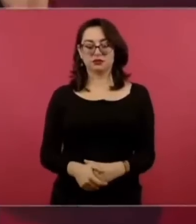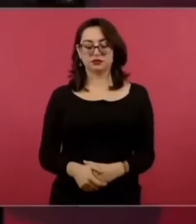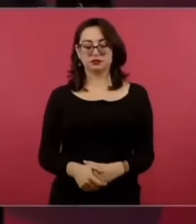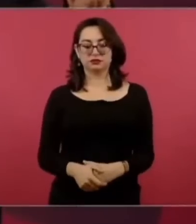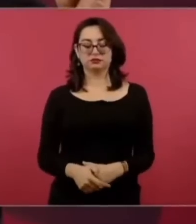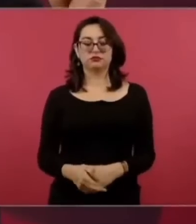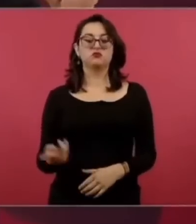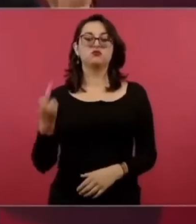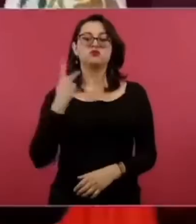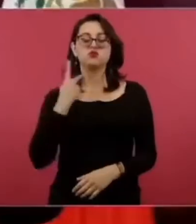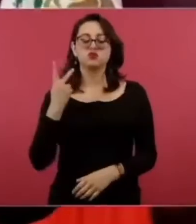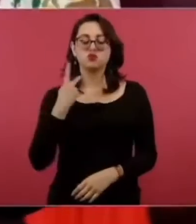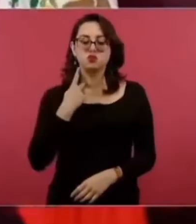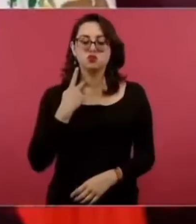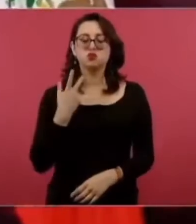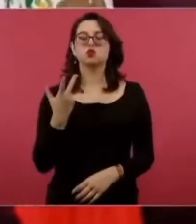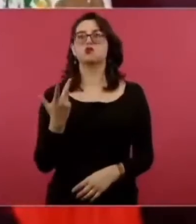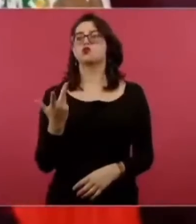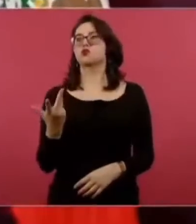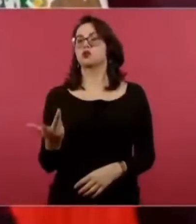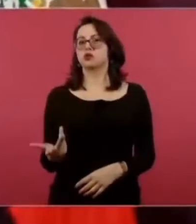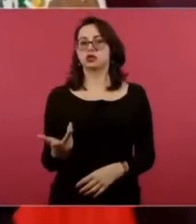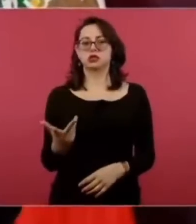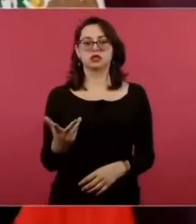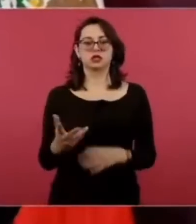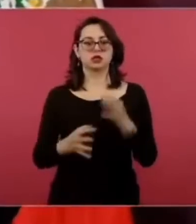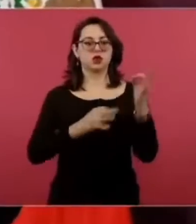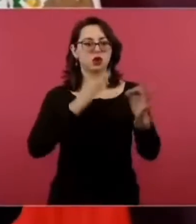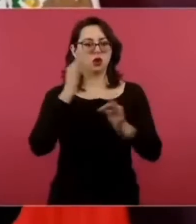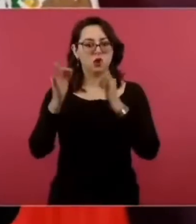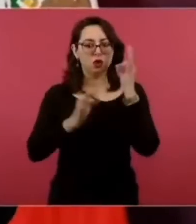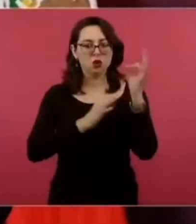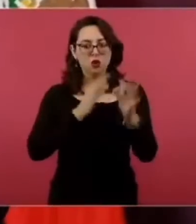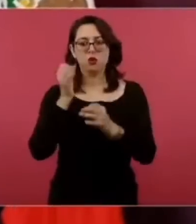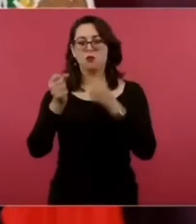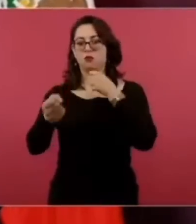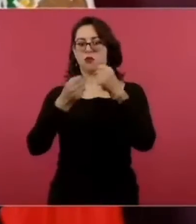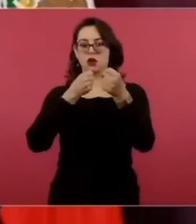políticos dueños de medios de información